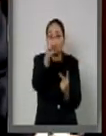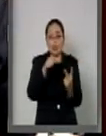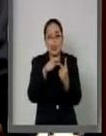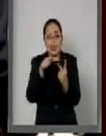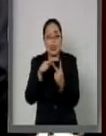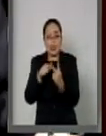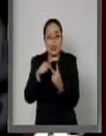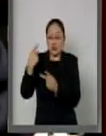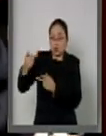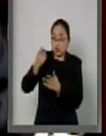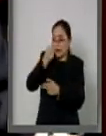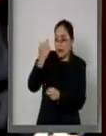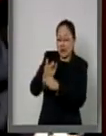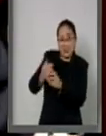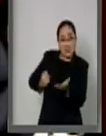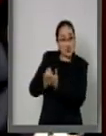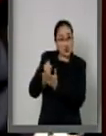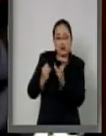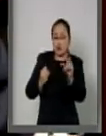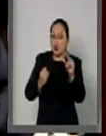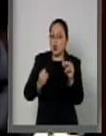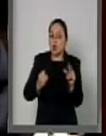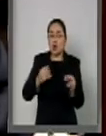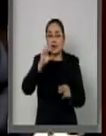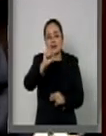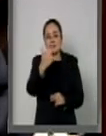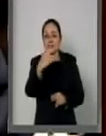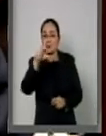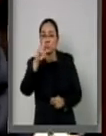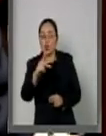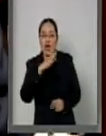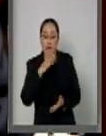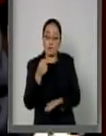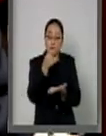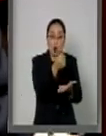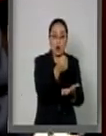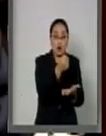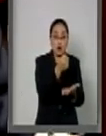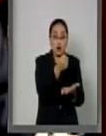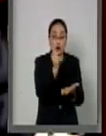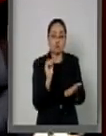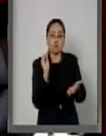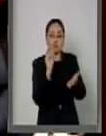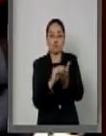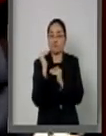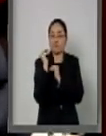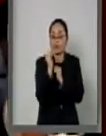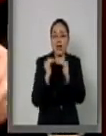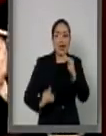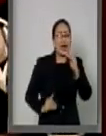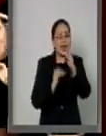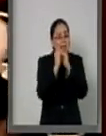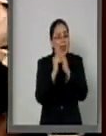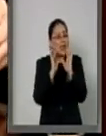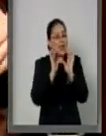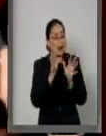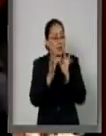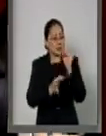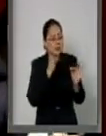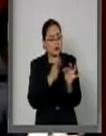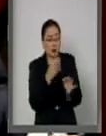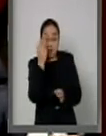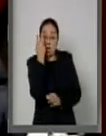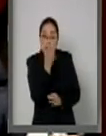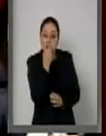decisión de la secretaría. La secretaría emite el bono y cuando se emite el bono se fija un parámetro que es el que se revisa